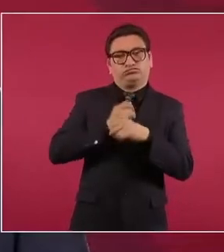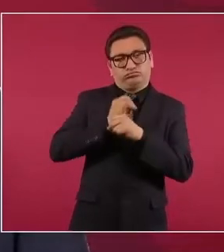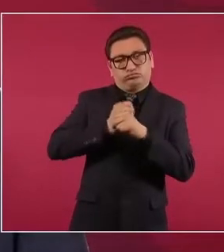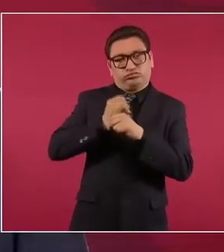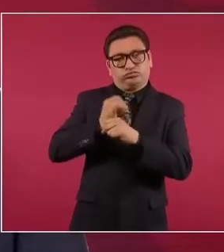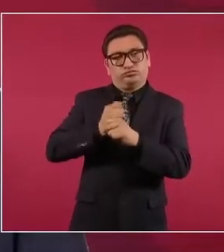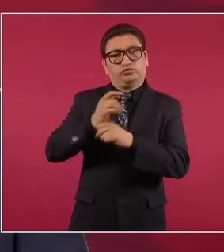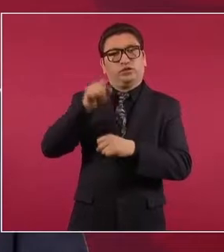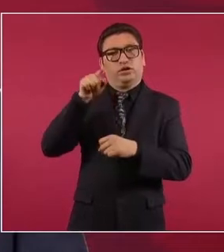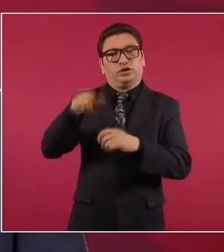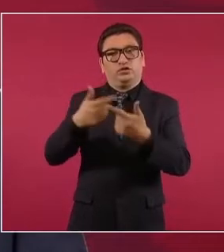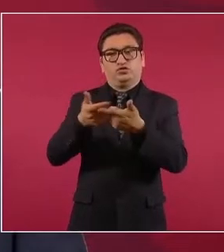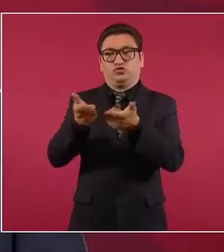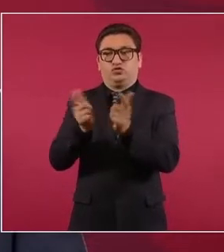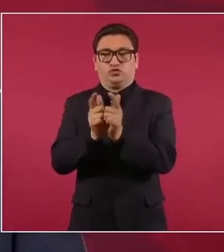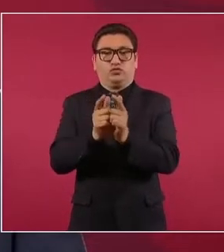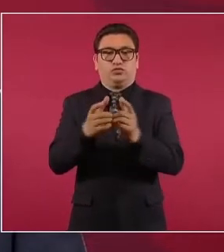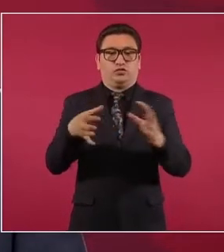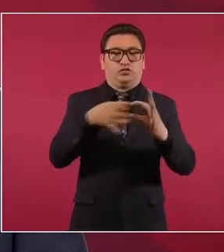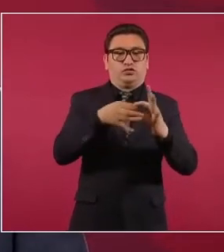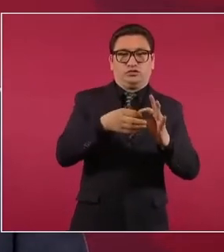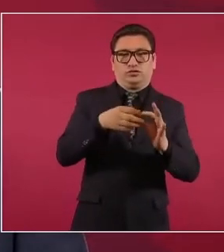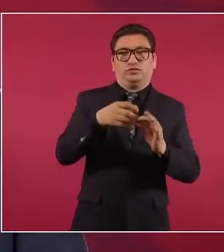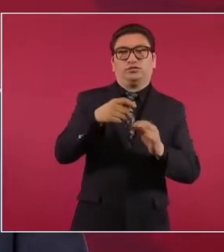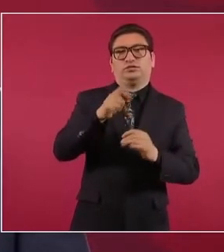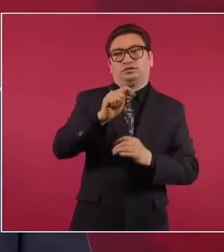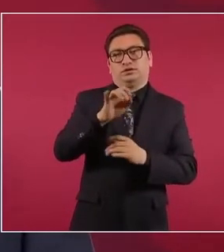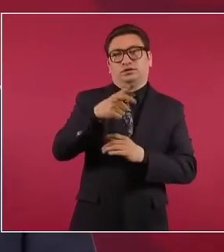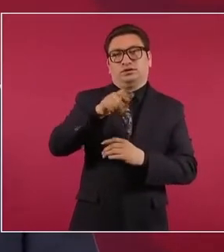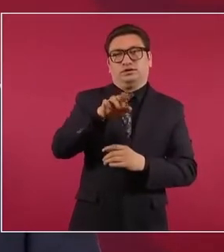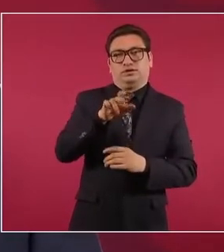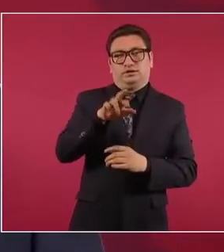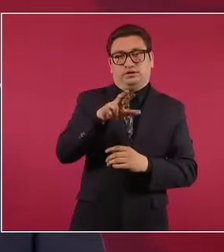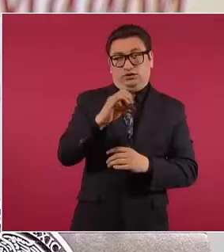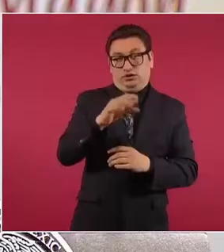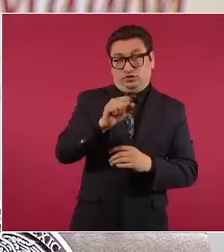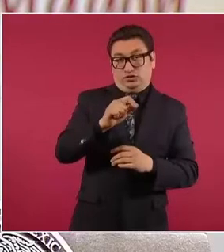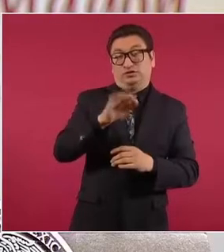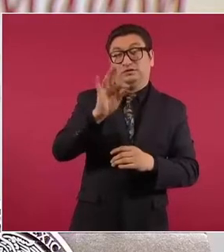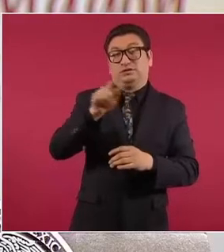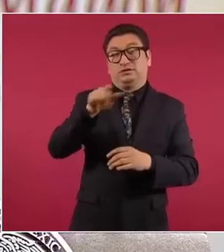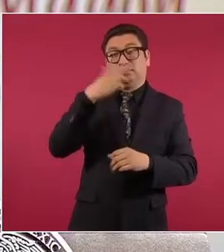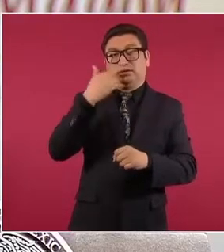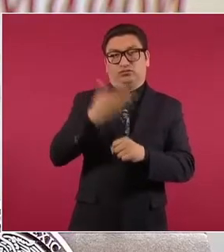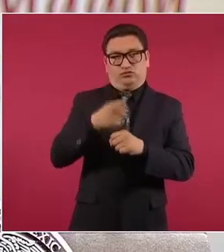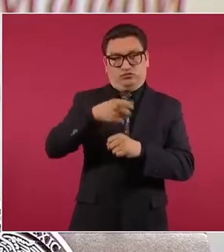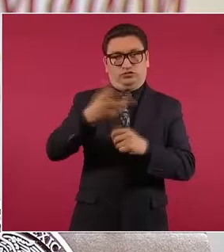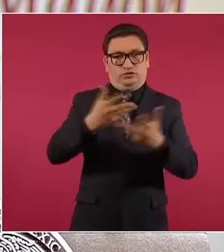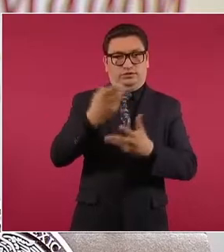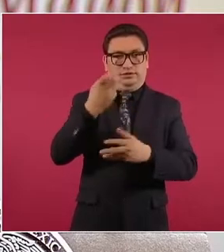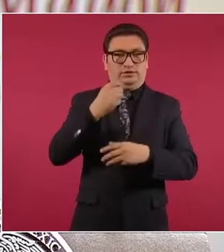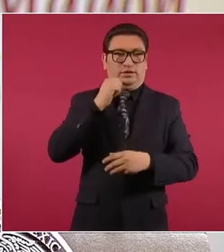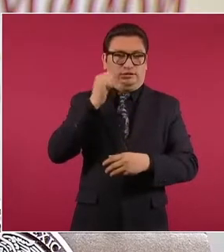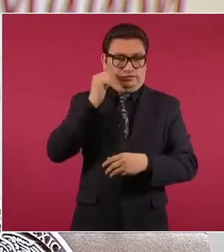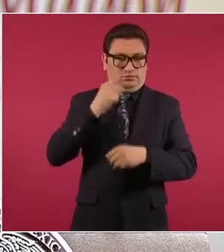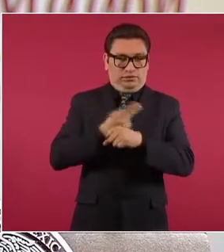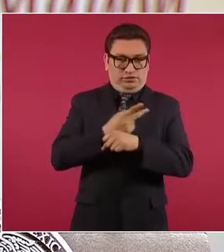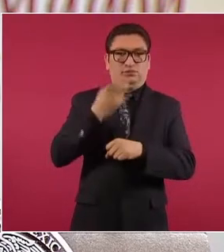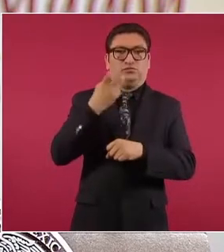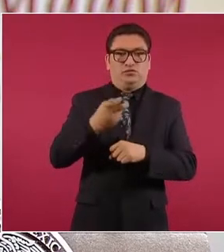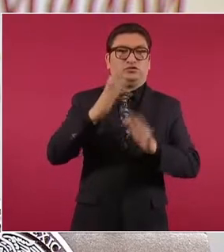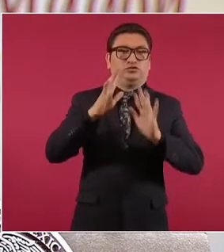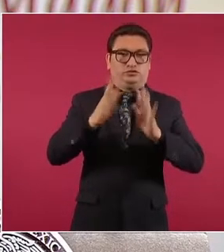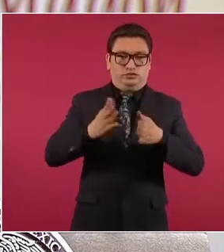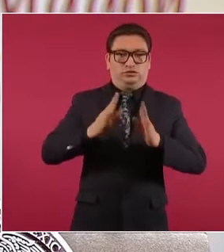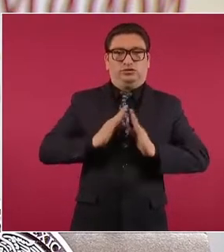este grupo tequileros, como que pueden ser los responsables de estos eventos. Ya hay una intervención